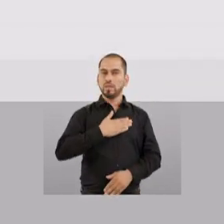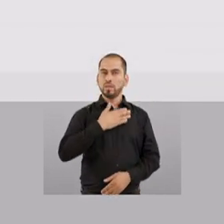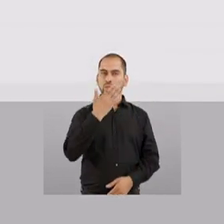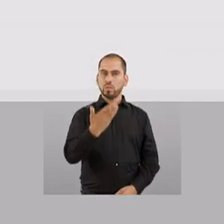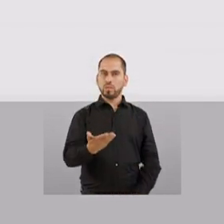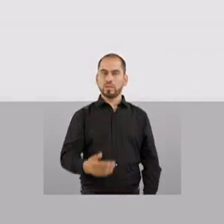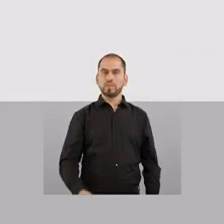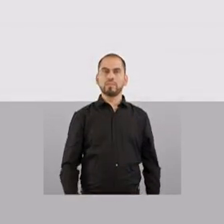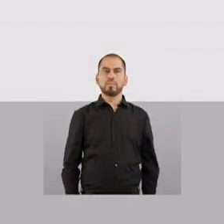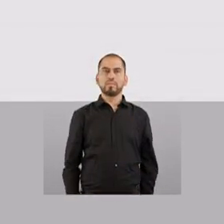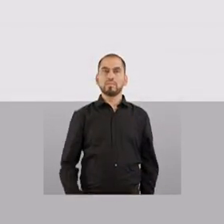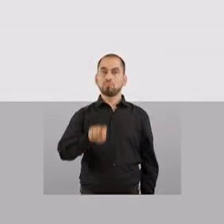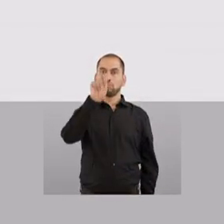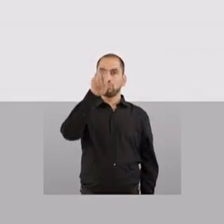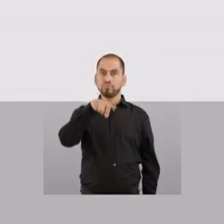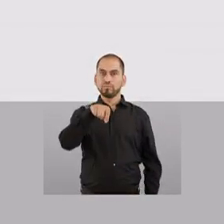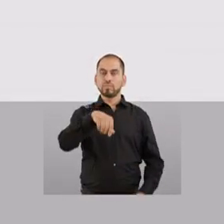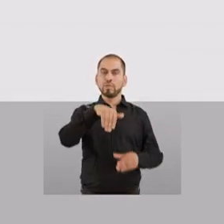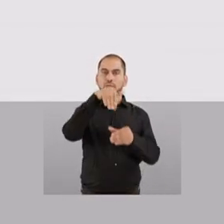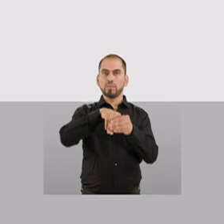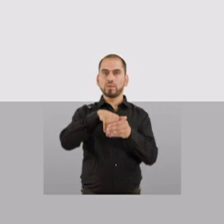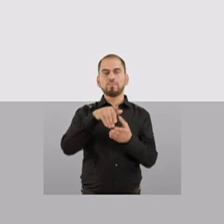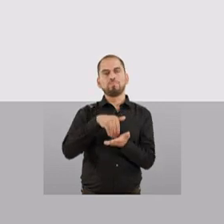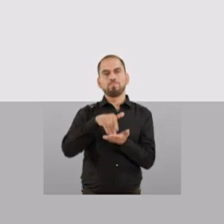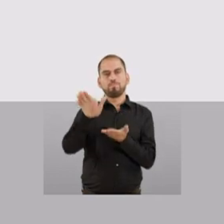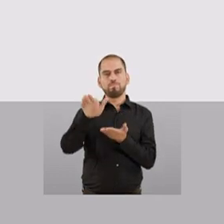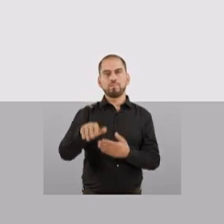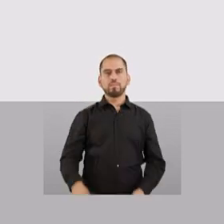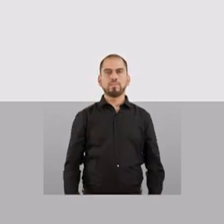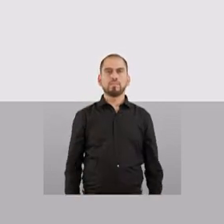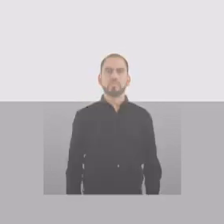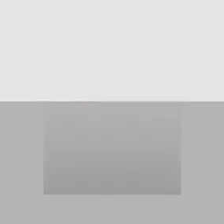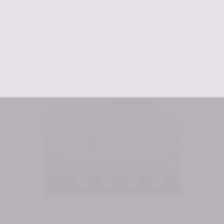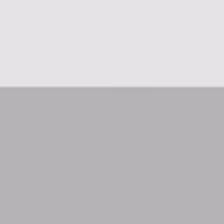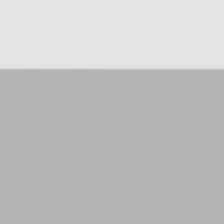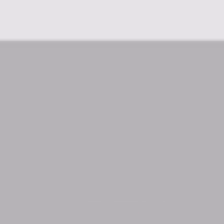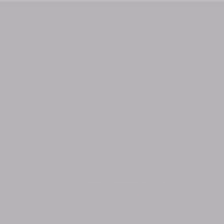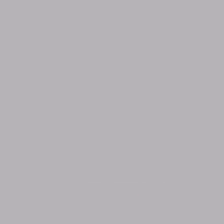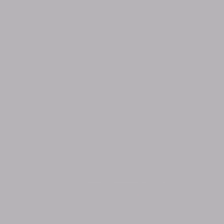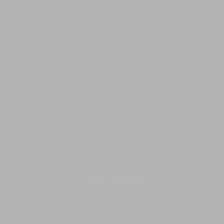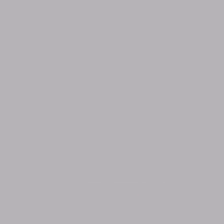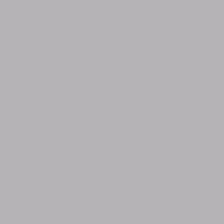¿Quiere usted una nueva constitución? Opción rechazo.